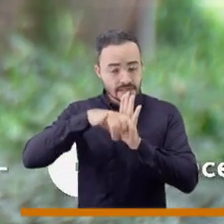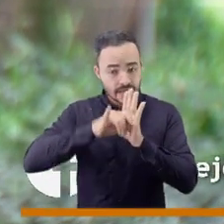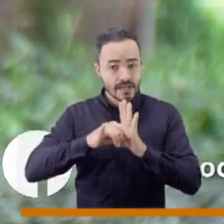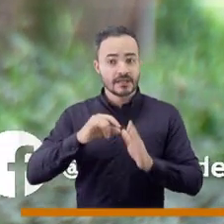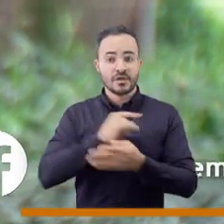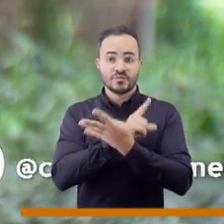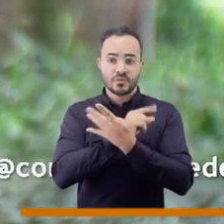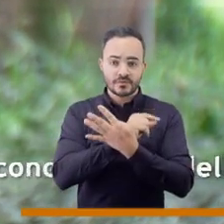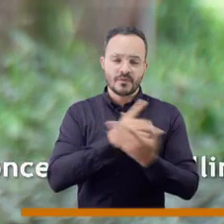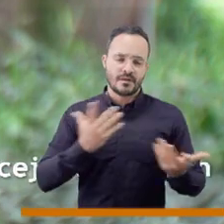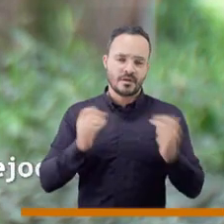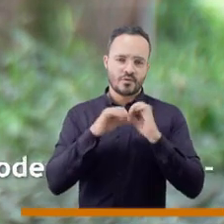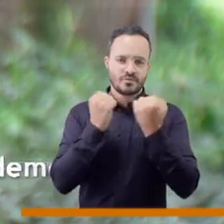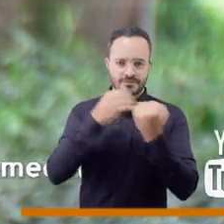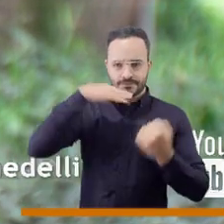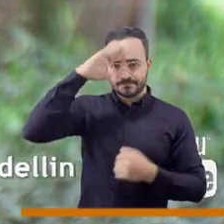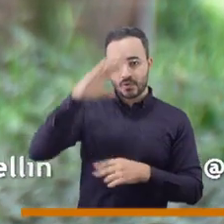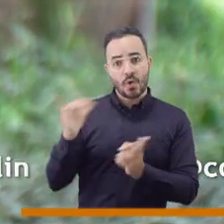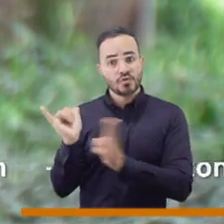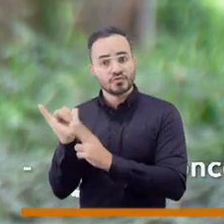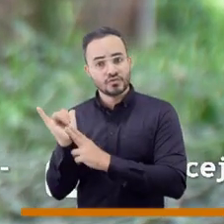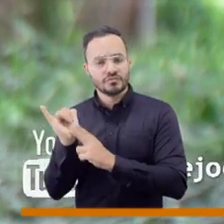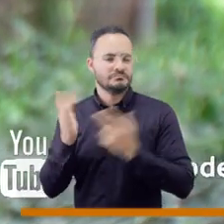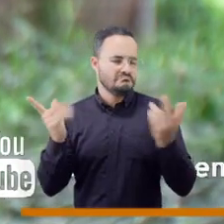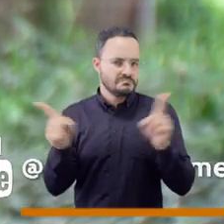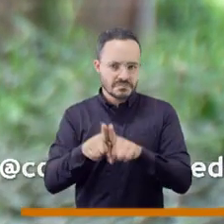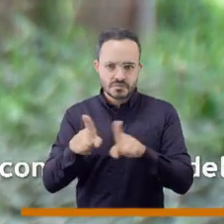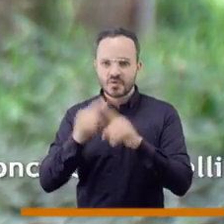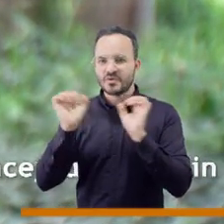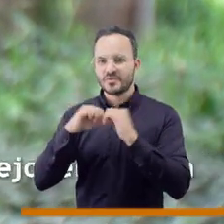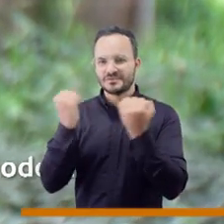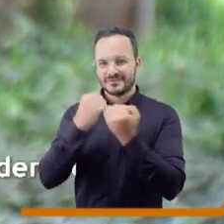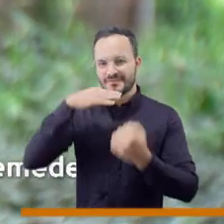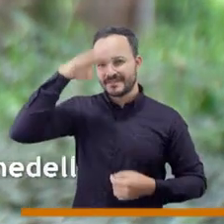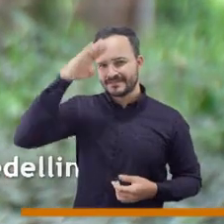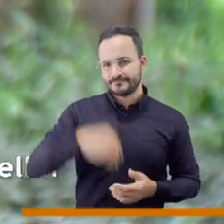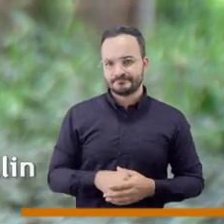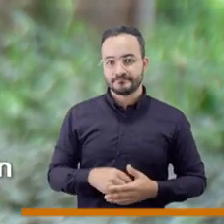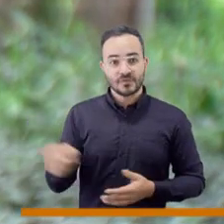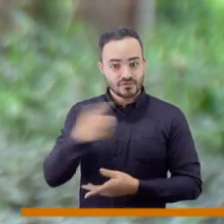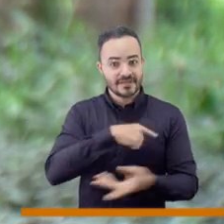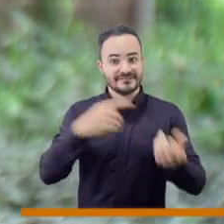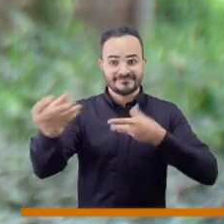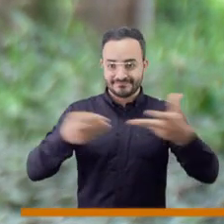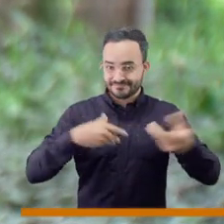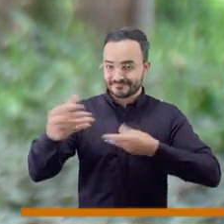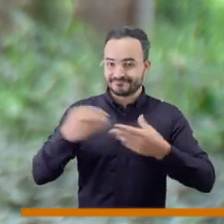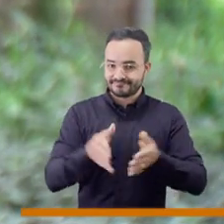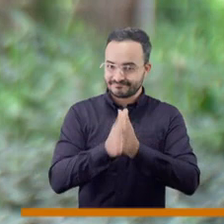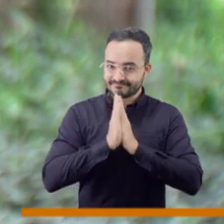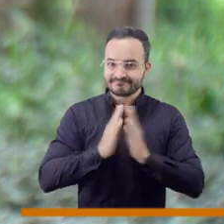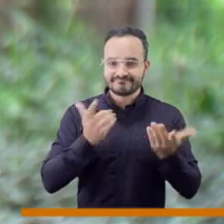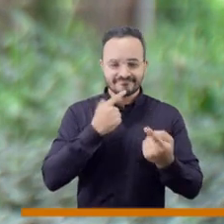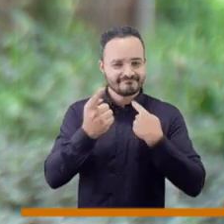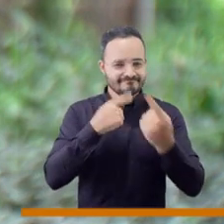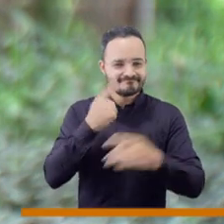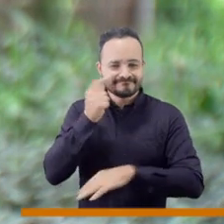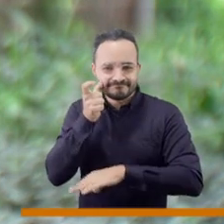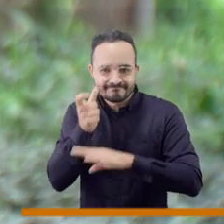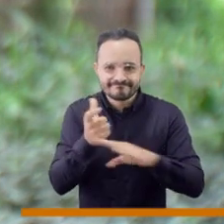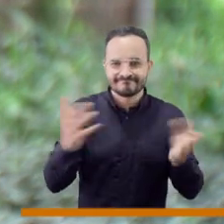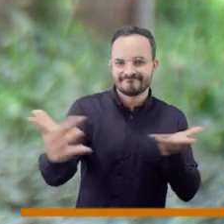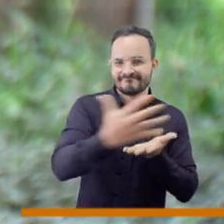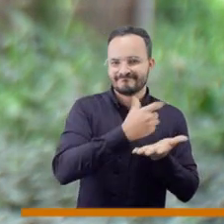Consejo Medellín, en Facebook y en el canal de YouTube como Consejo Medellín. Sigan interactuando con nosotros que estamos en un